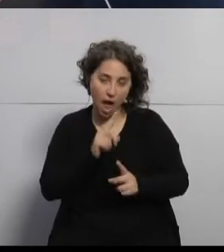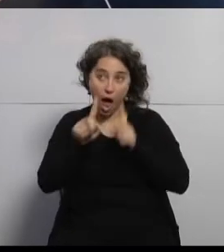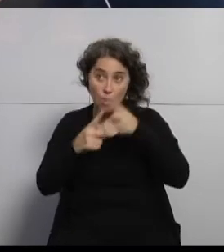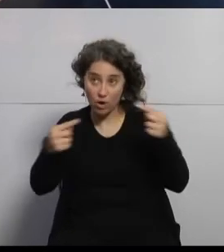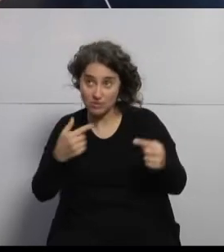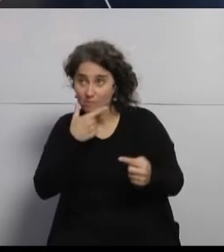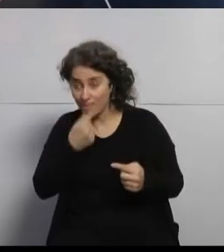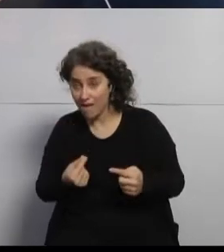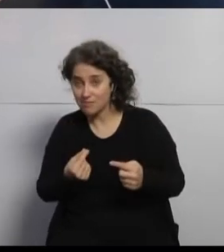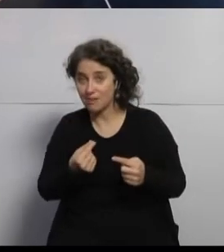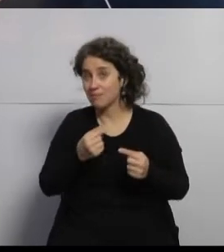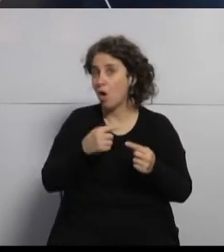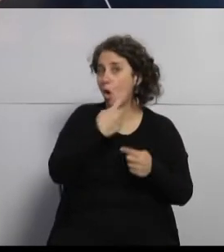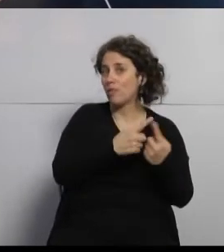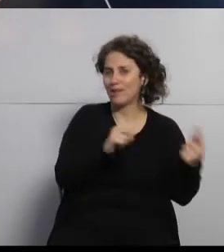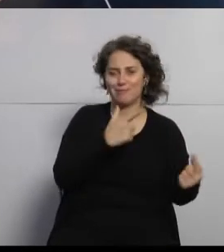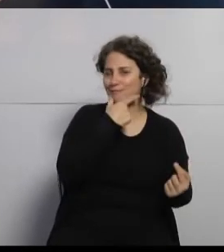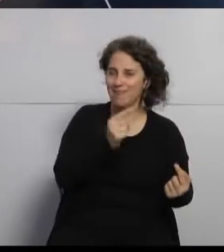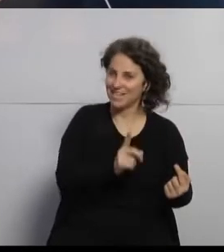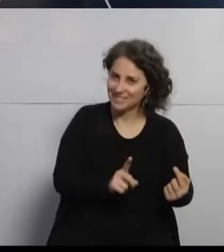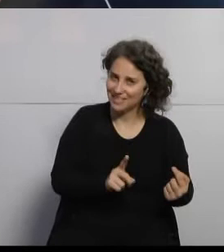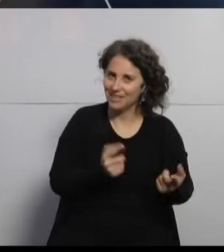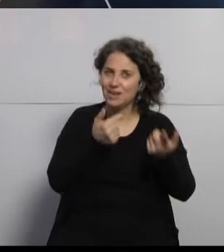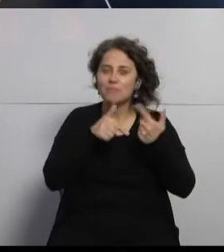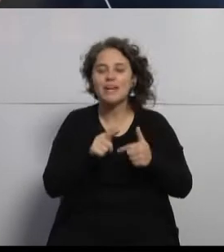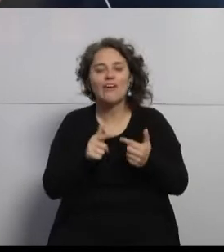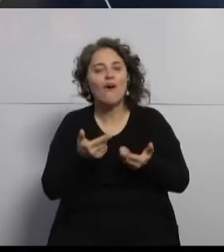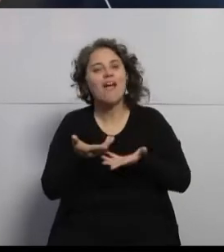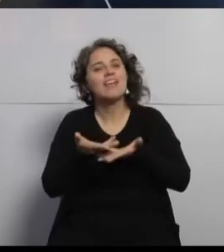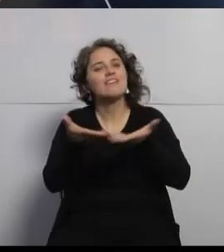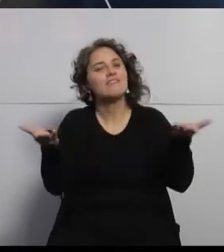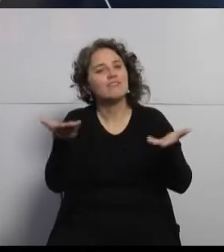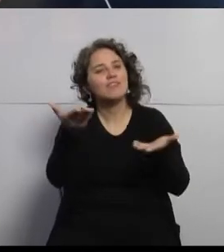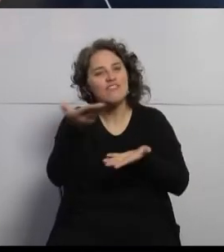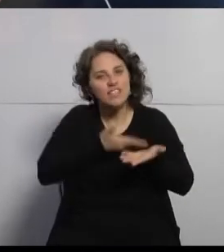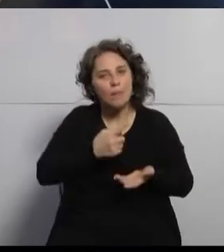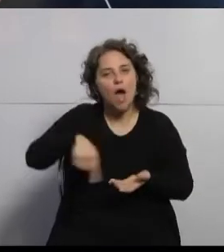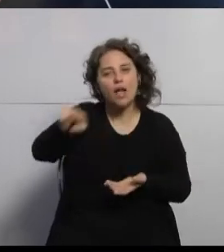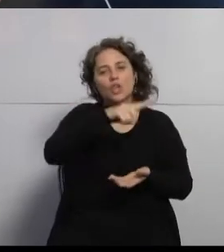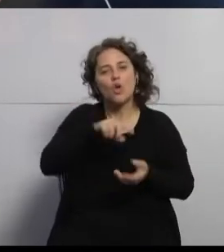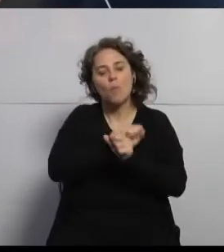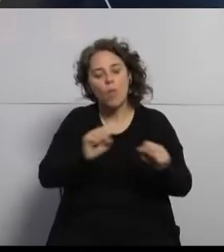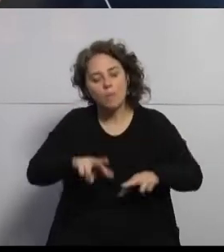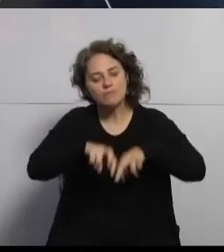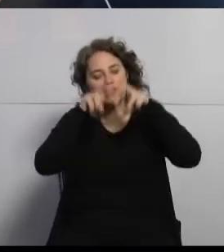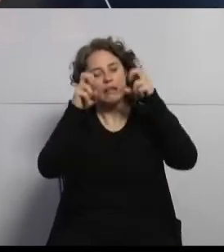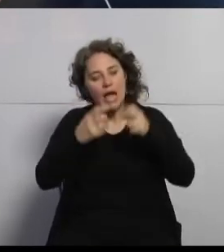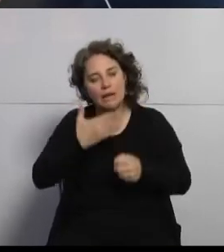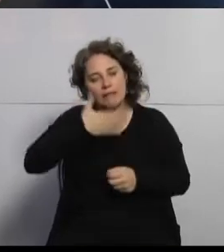fáciles, hay cosas menos fáciles, la invitación es, obviamente, a revisar y entender con cuidado